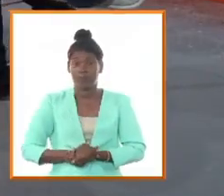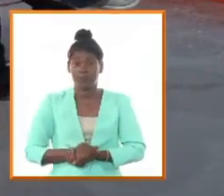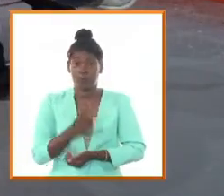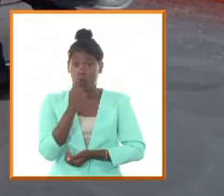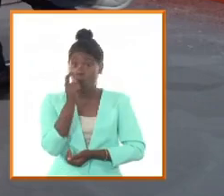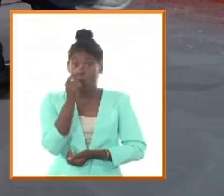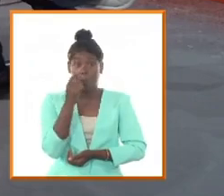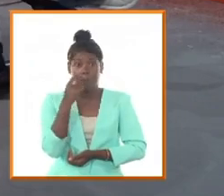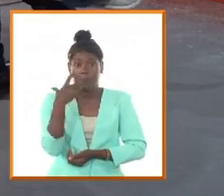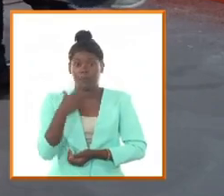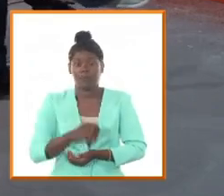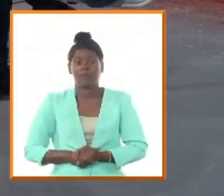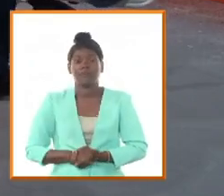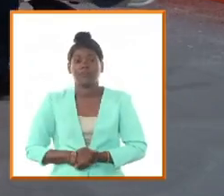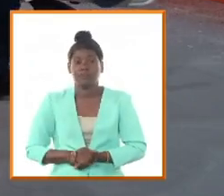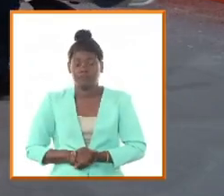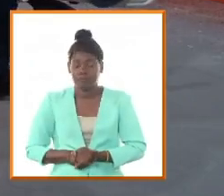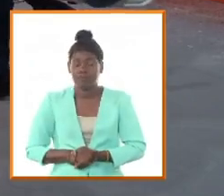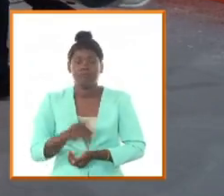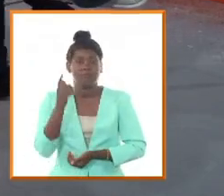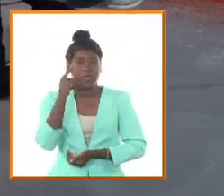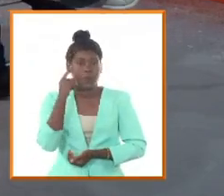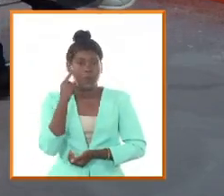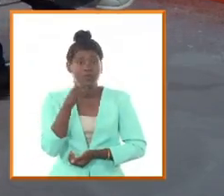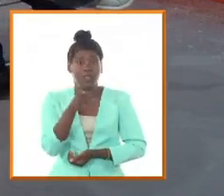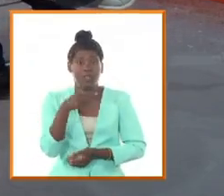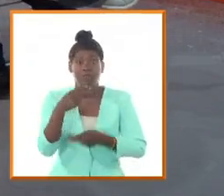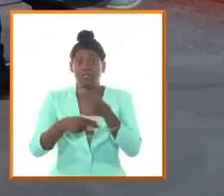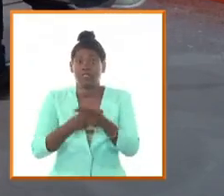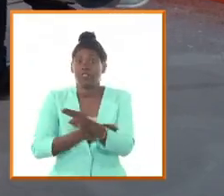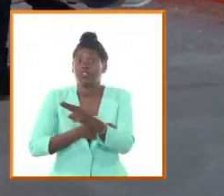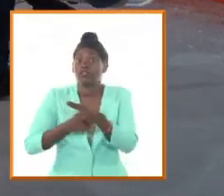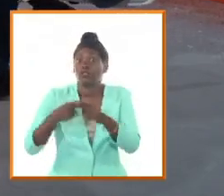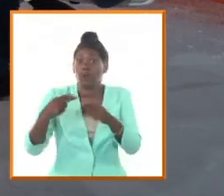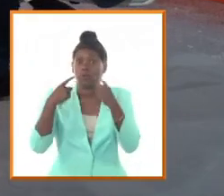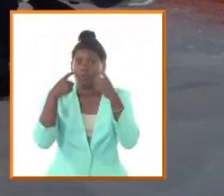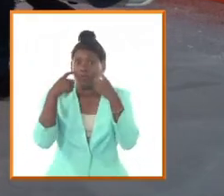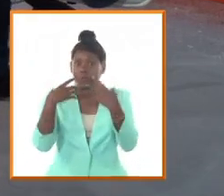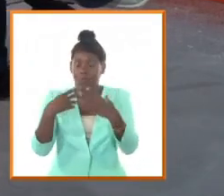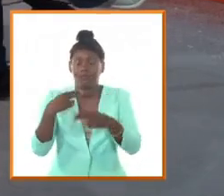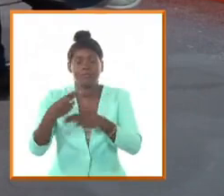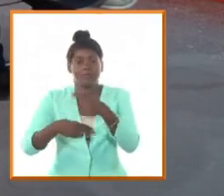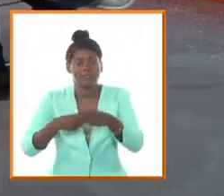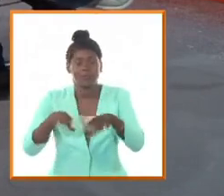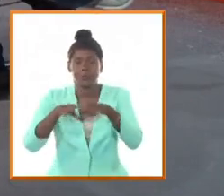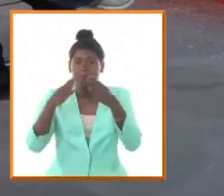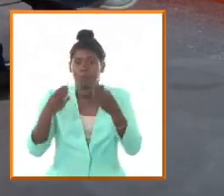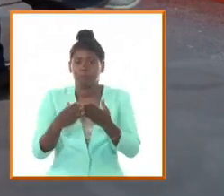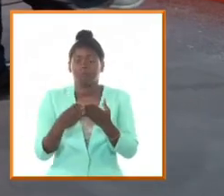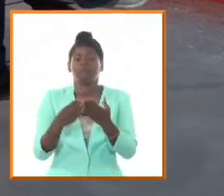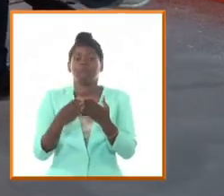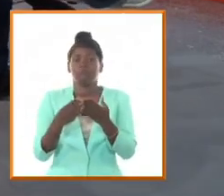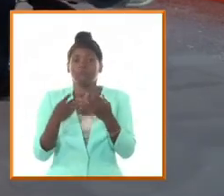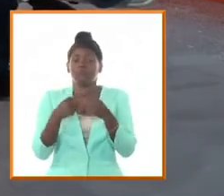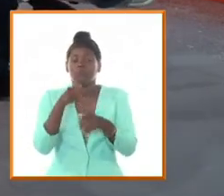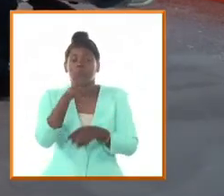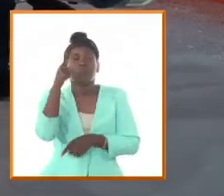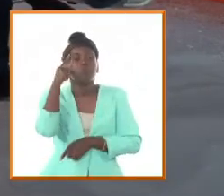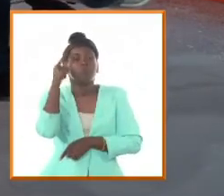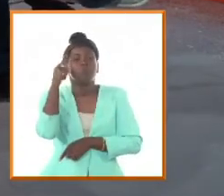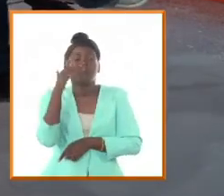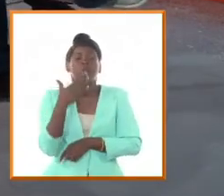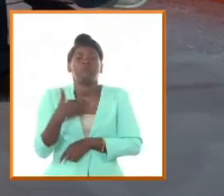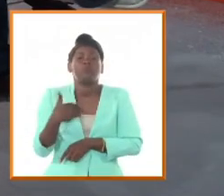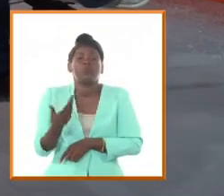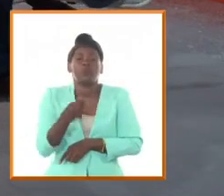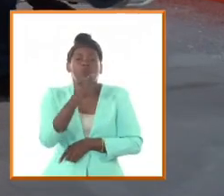leyendas el rescate de San Guilí nunca se puede olvidar en las historias de Cuba Fabio ¿cuál sería en tu opinión el valor